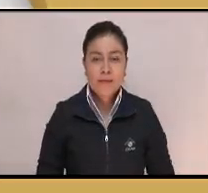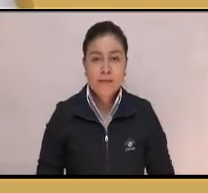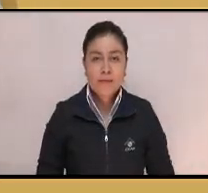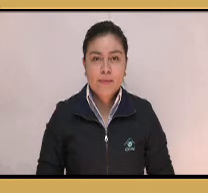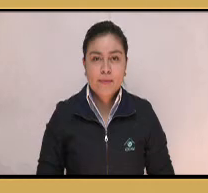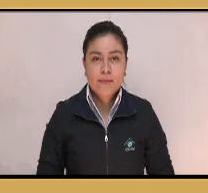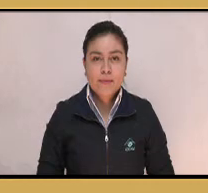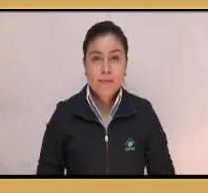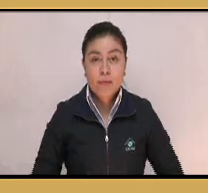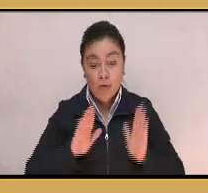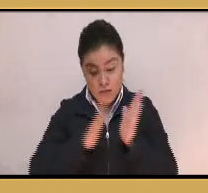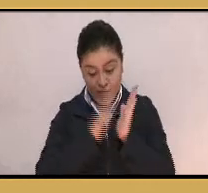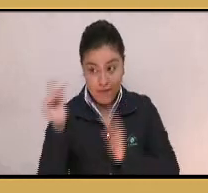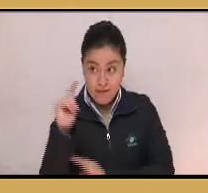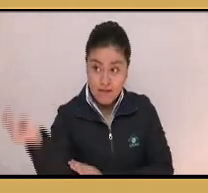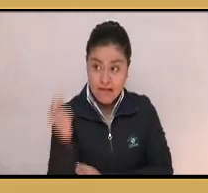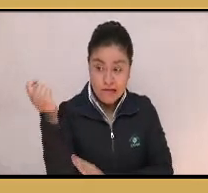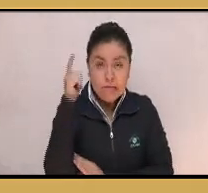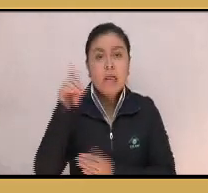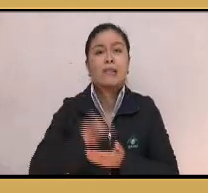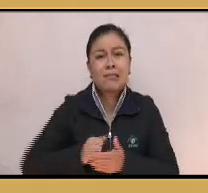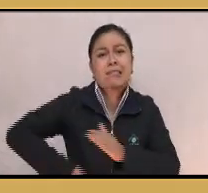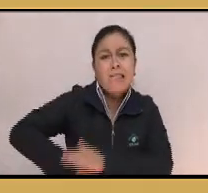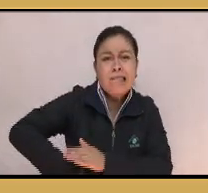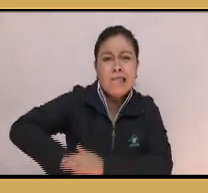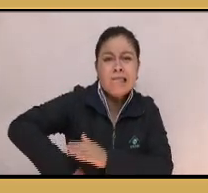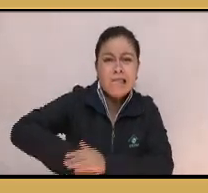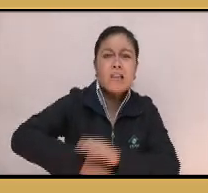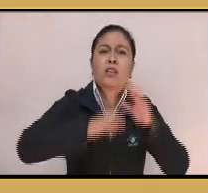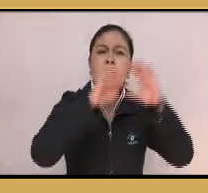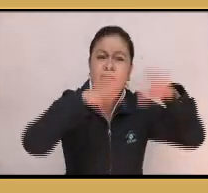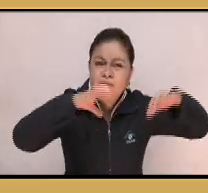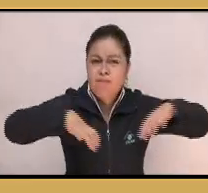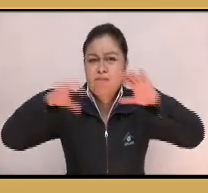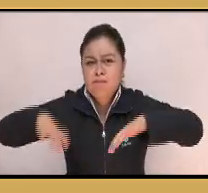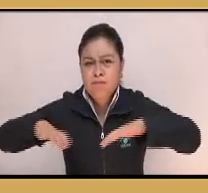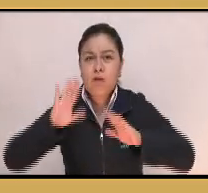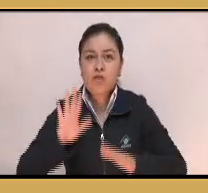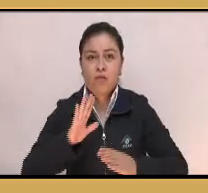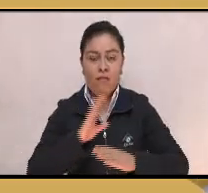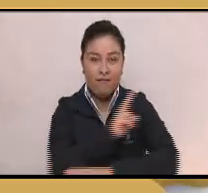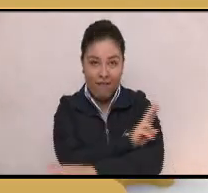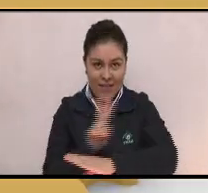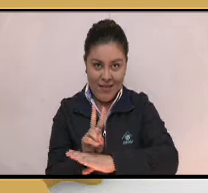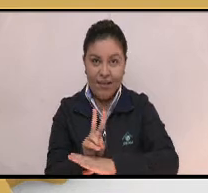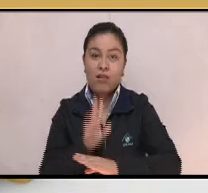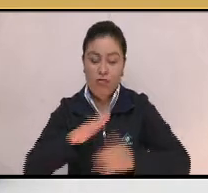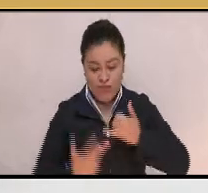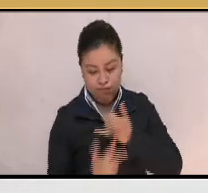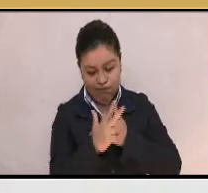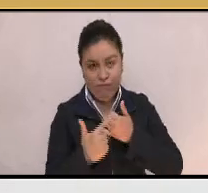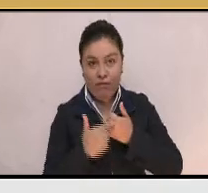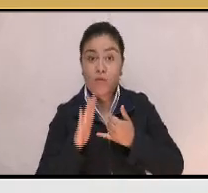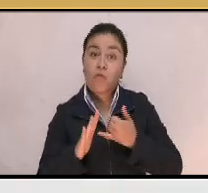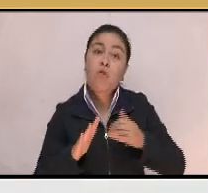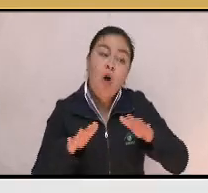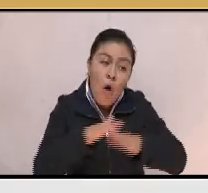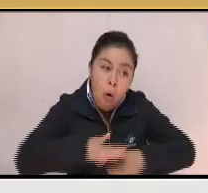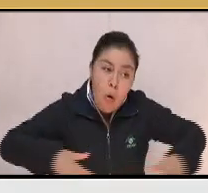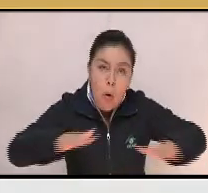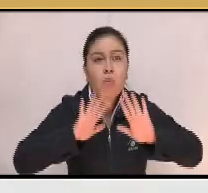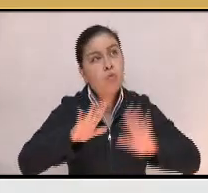En los llanos orientales continúan las lluvias en el oriente de Vichada y Piedemonte de Arauca. El resto de la región disfrutará de tiempo seco.